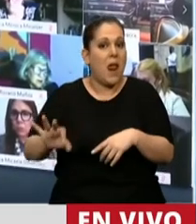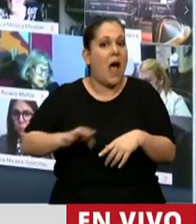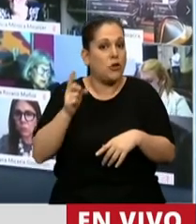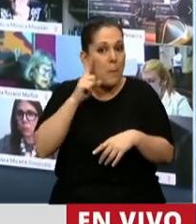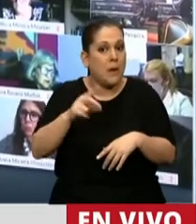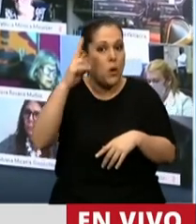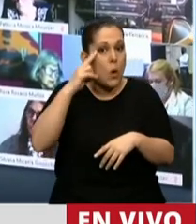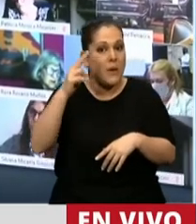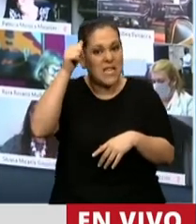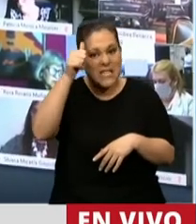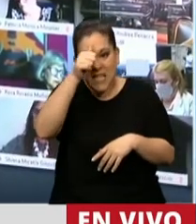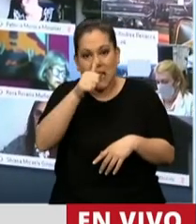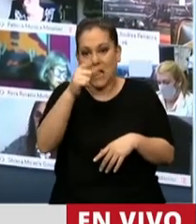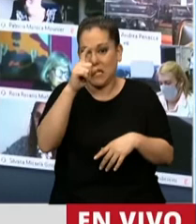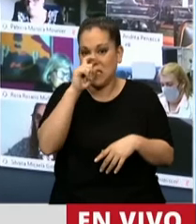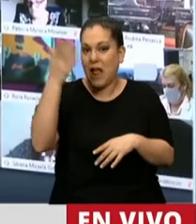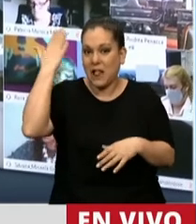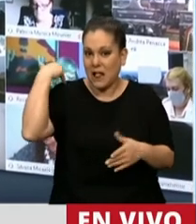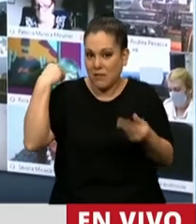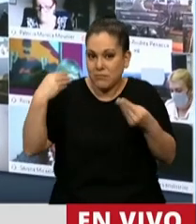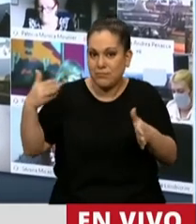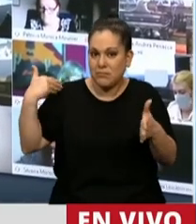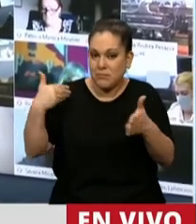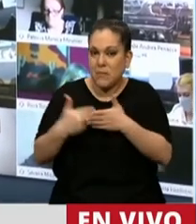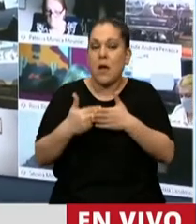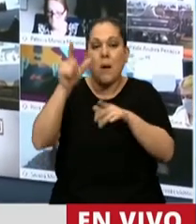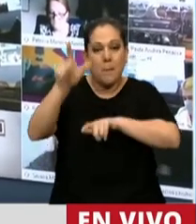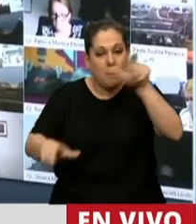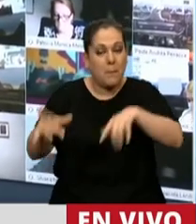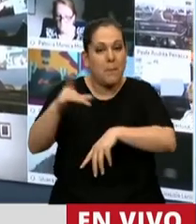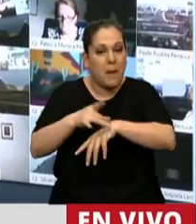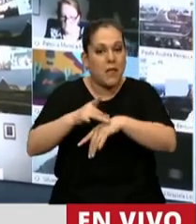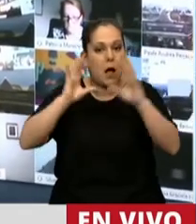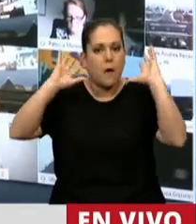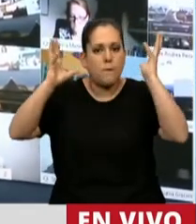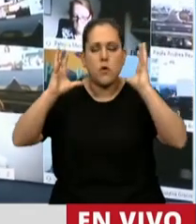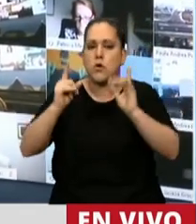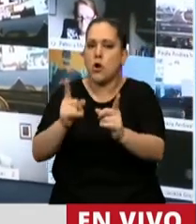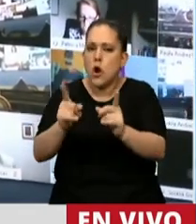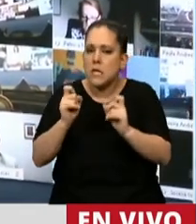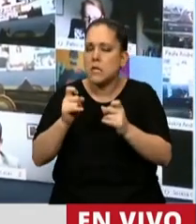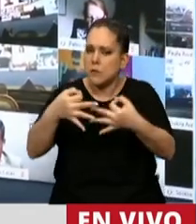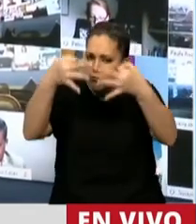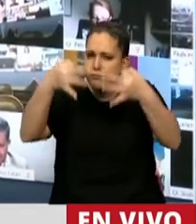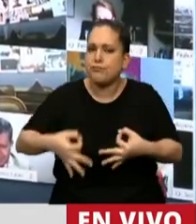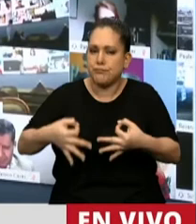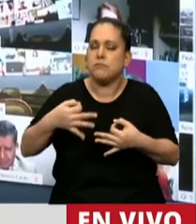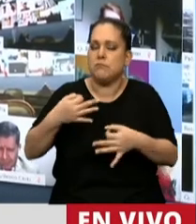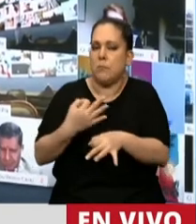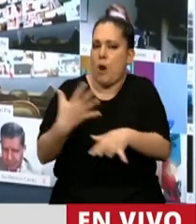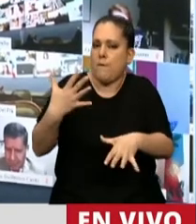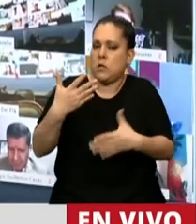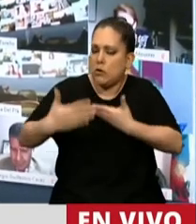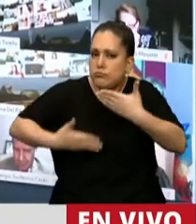1967. Los fonoaudiólogos merecen una norma acorde con esta nueva realidad que haga posible el ejercicio profesional